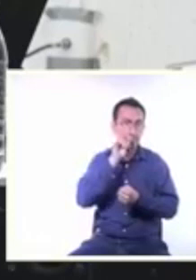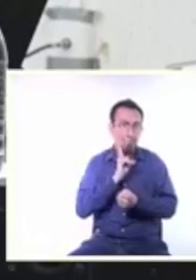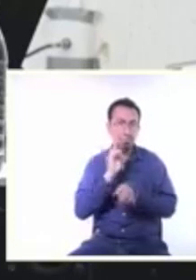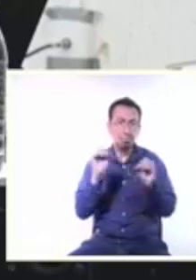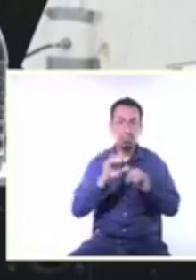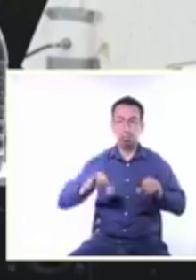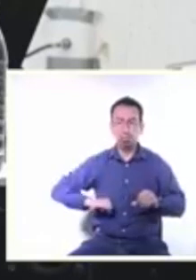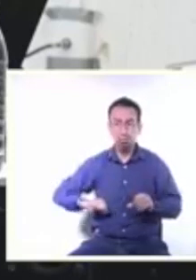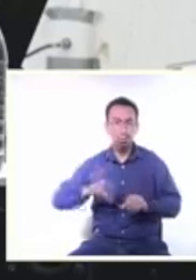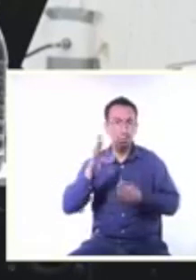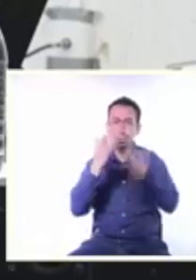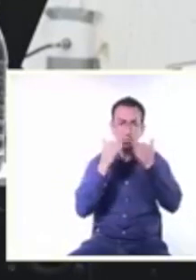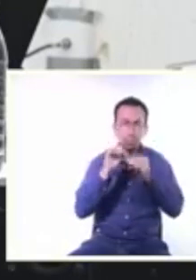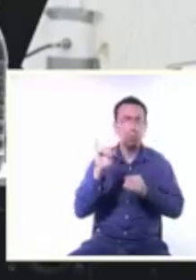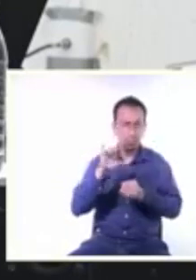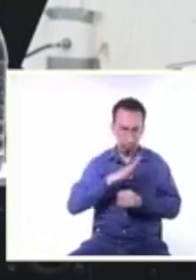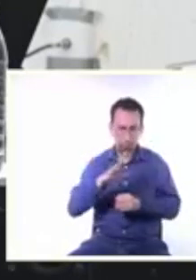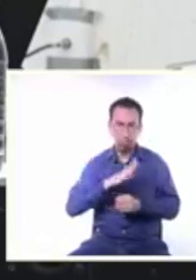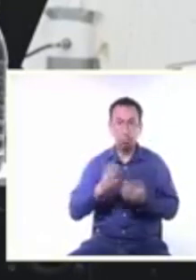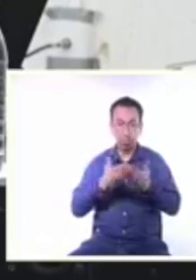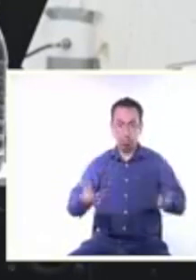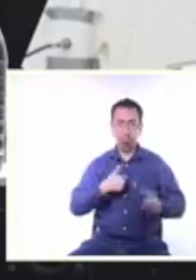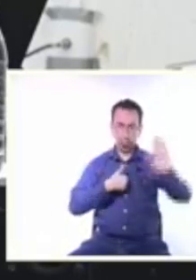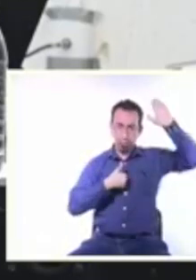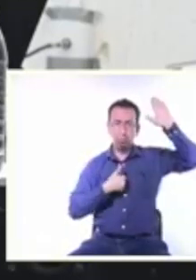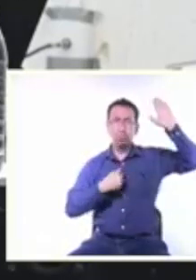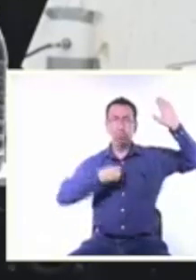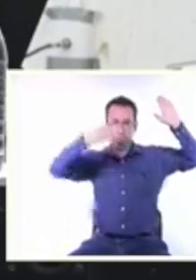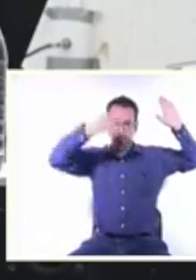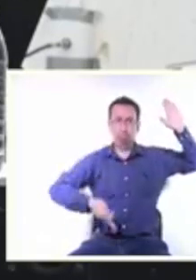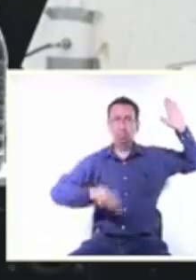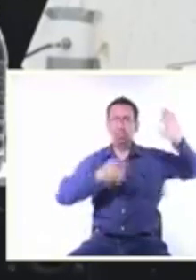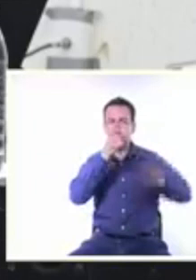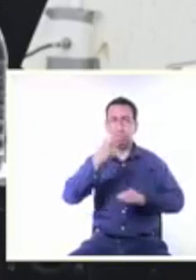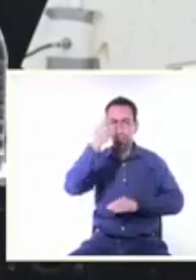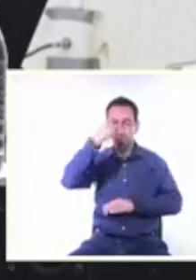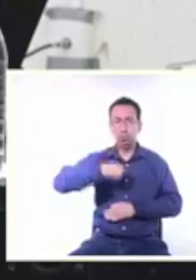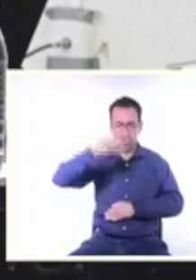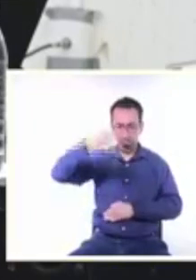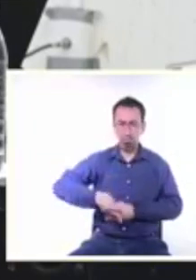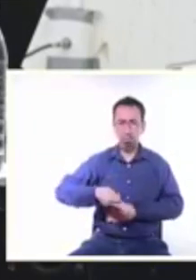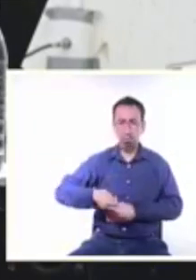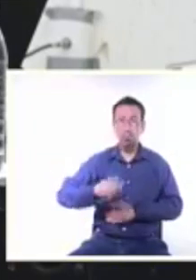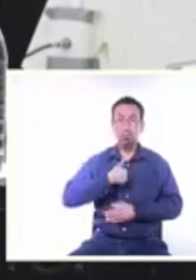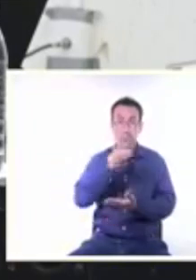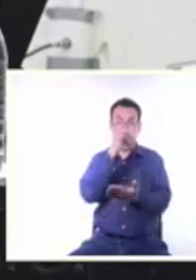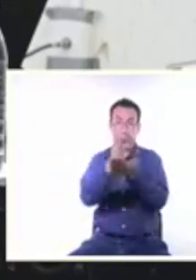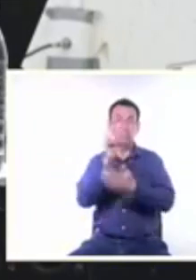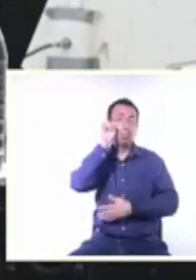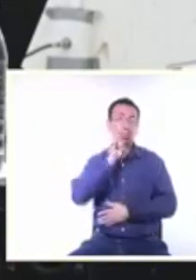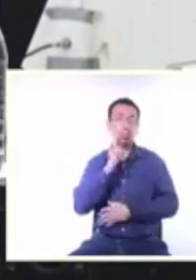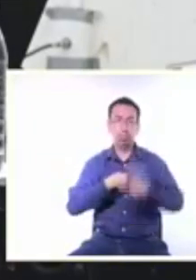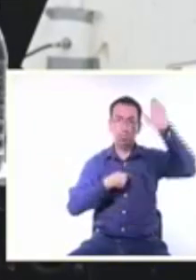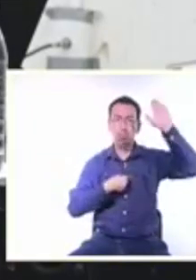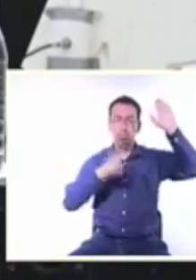interesada en ocupar ese cargo pues la de la voz levanté la mano para manifestar mi interés en ello fui la única mujer en